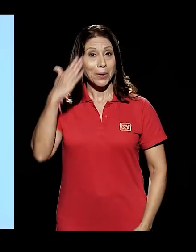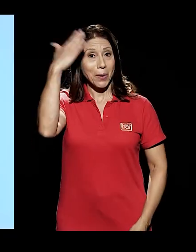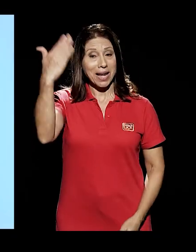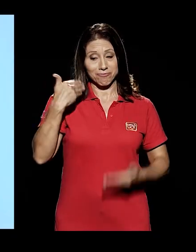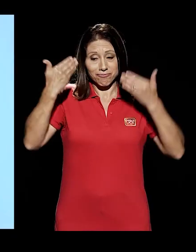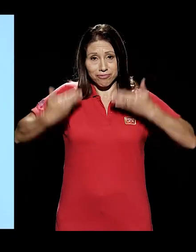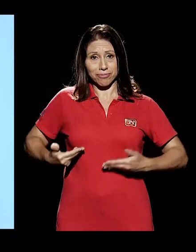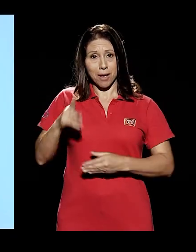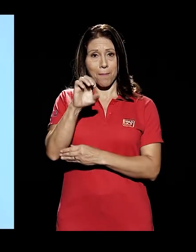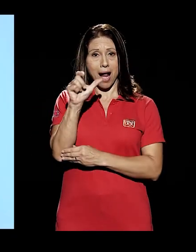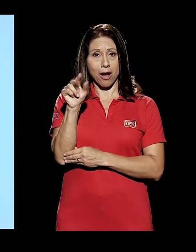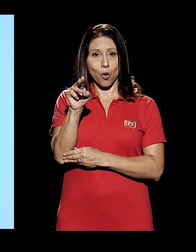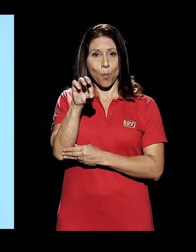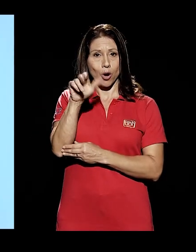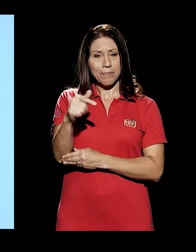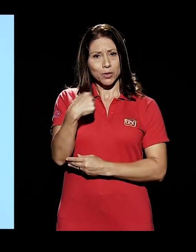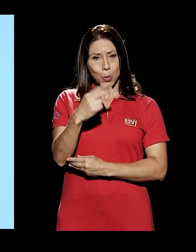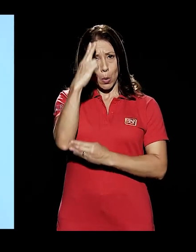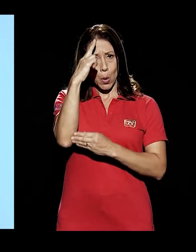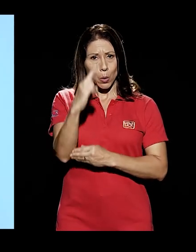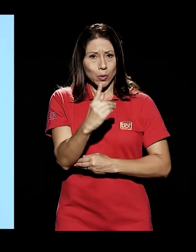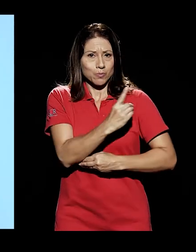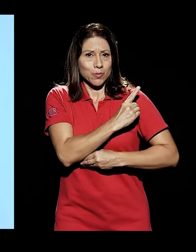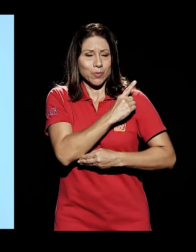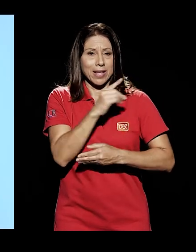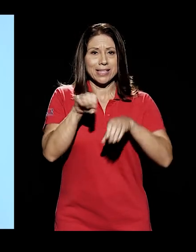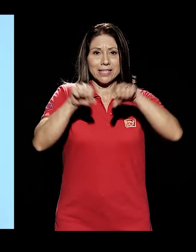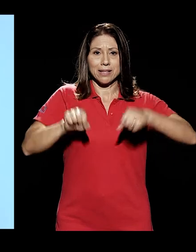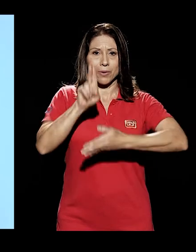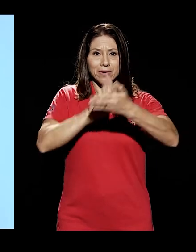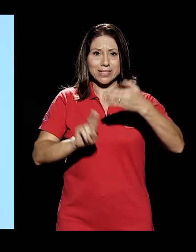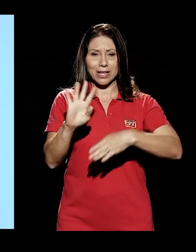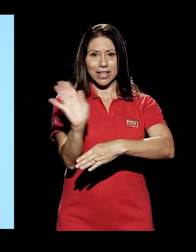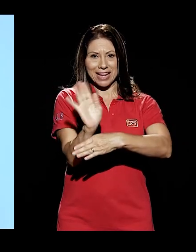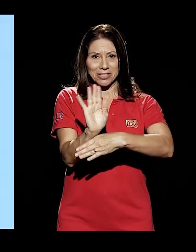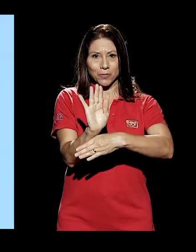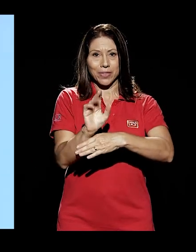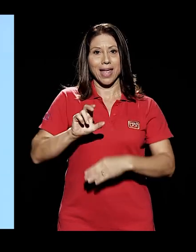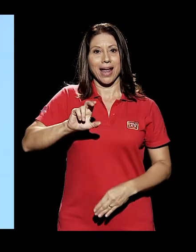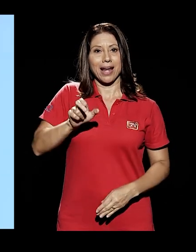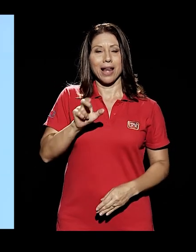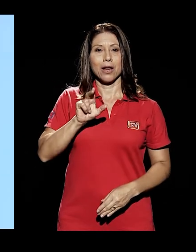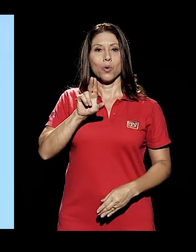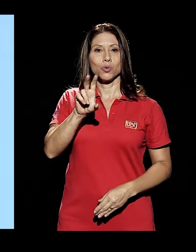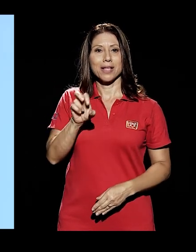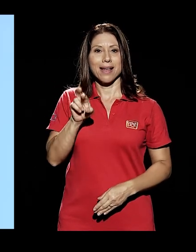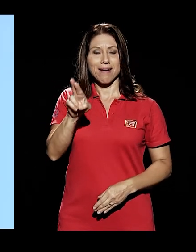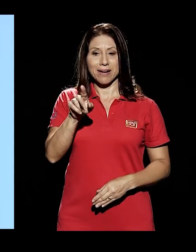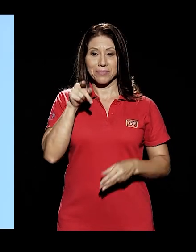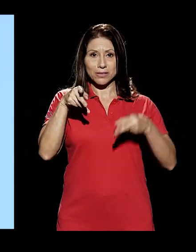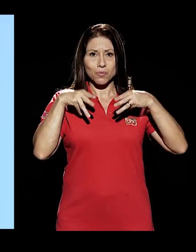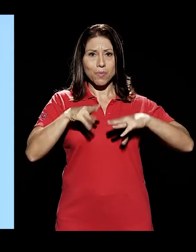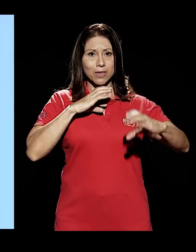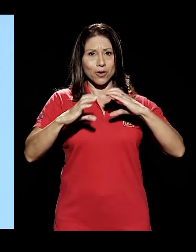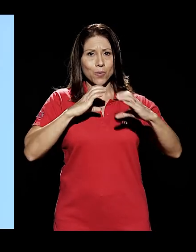Hola, soy Marlon Mora y tengo el honor de dirigir el sistema universitario de televisión. El canal UCR